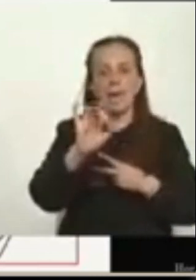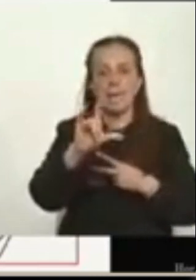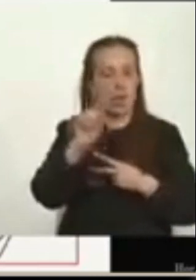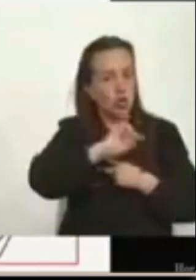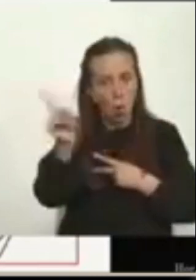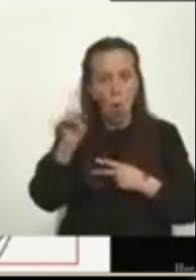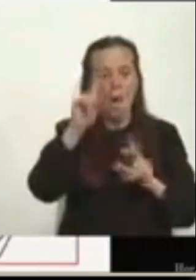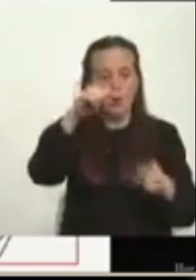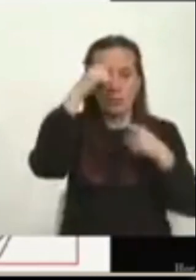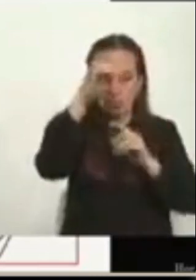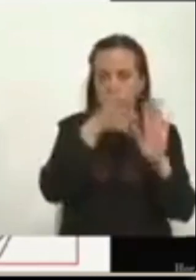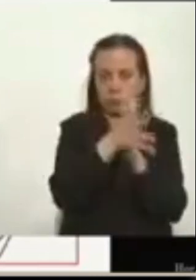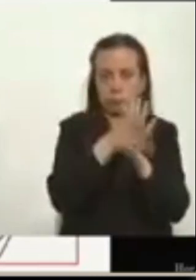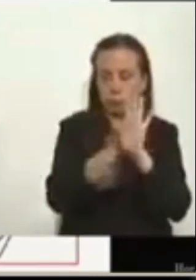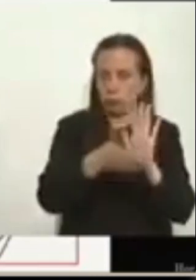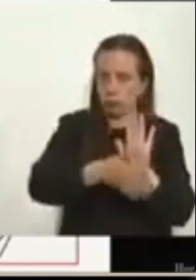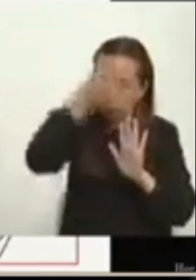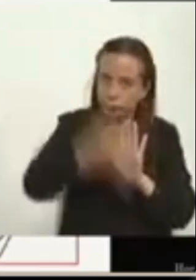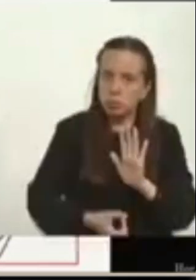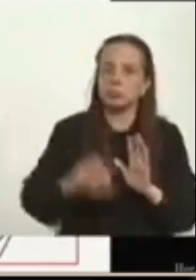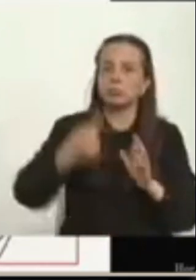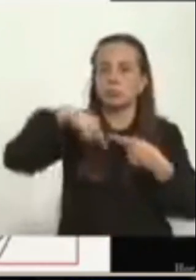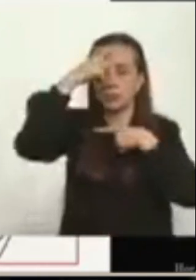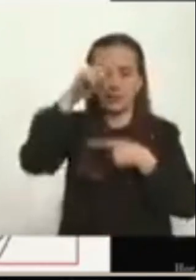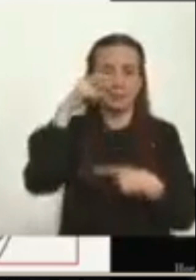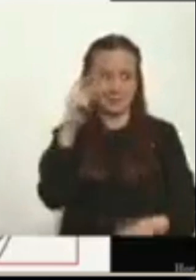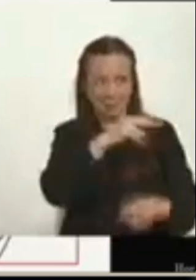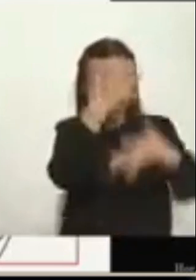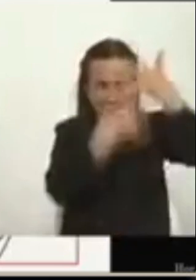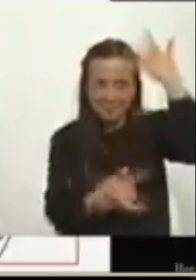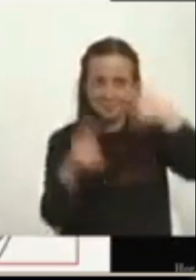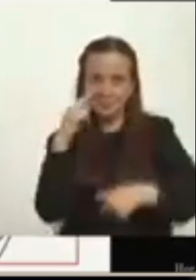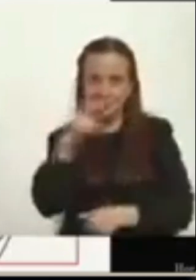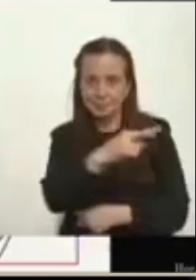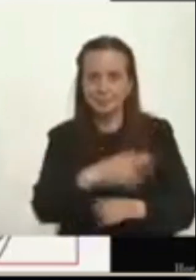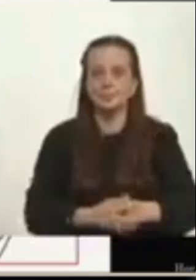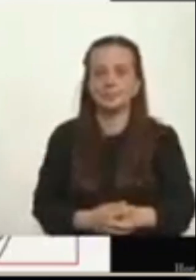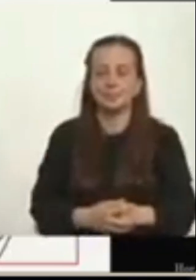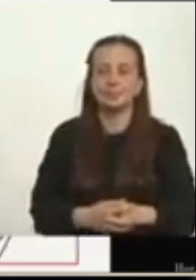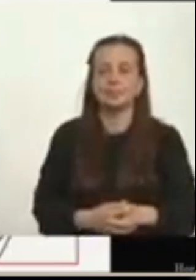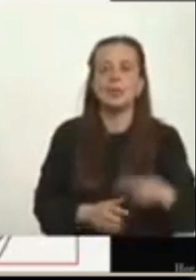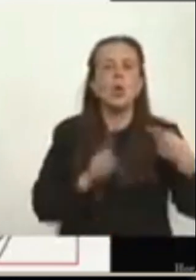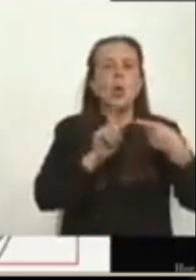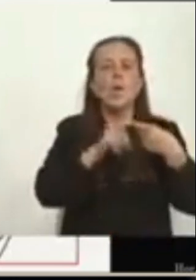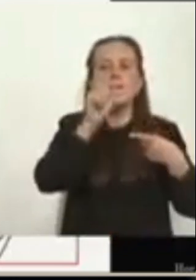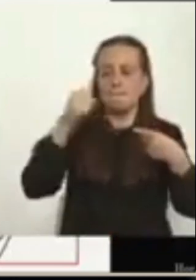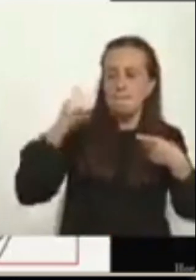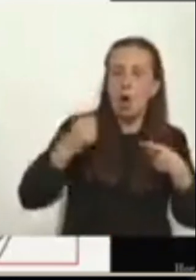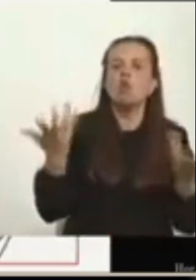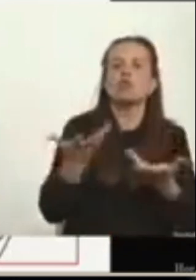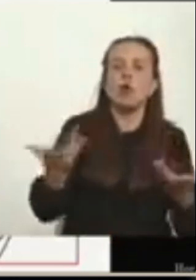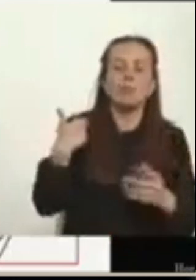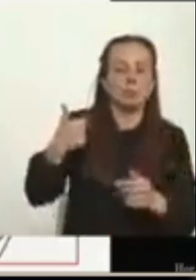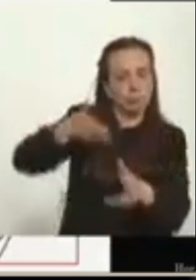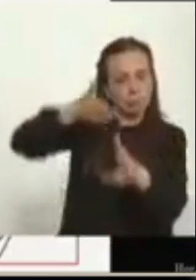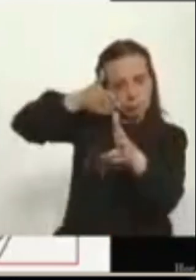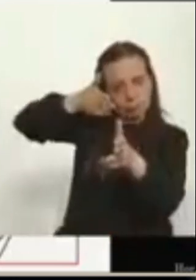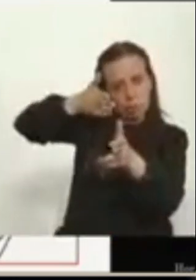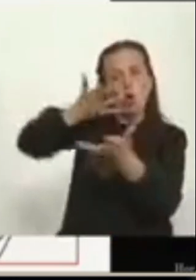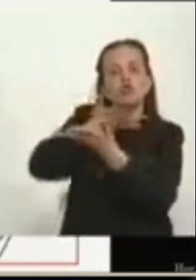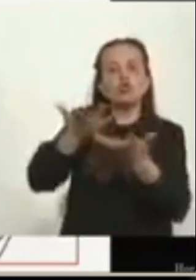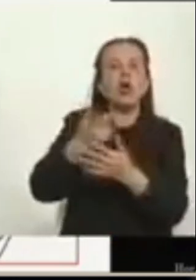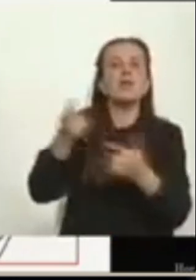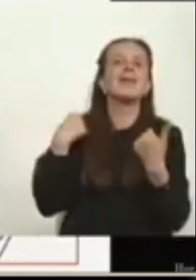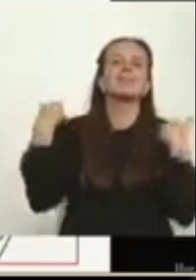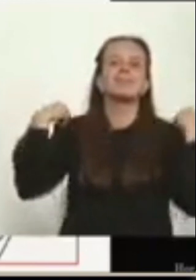Este es el documento oficial. Observen esto. Primera herida, herida por proyectil de arma de fuego en